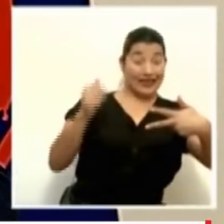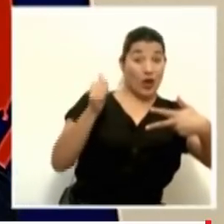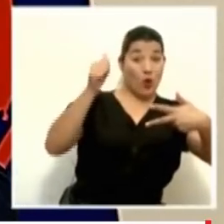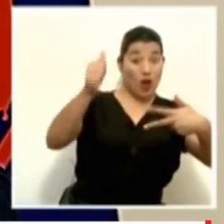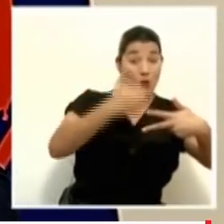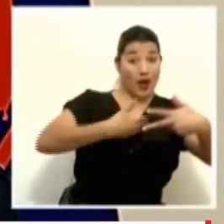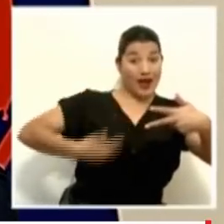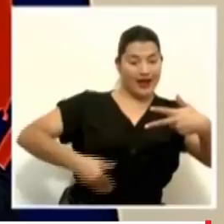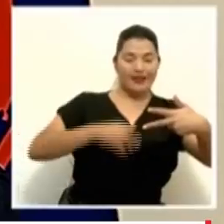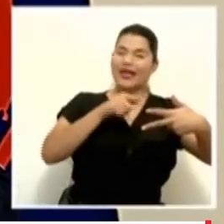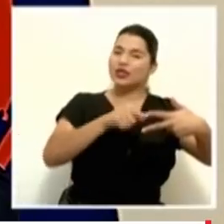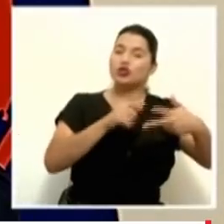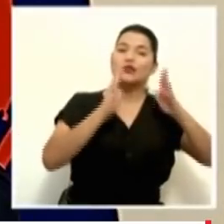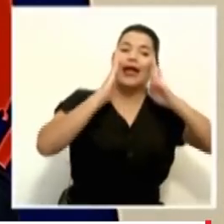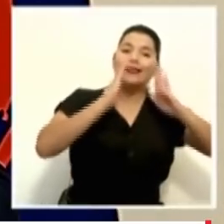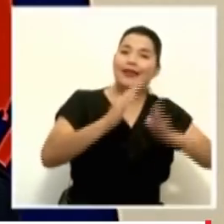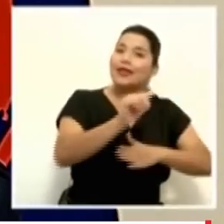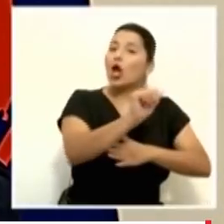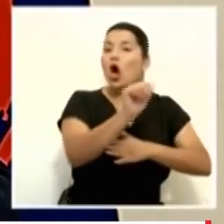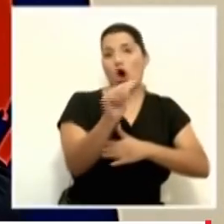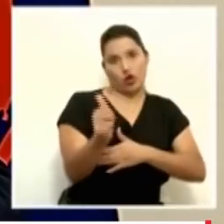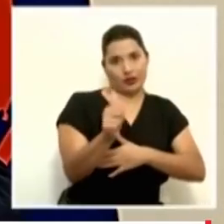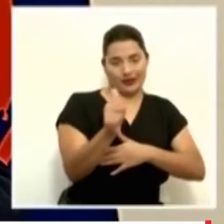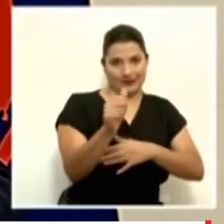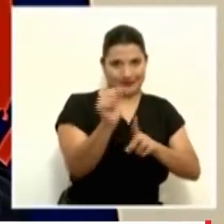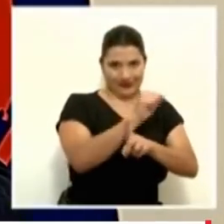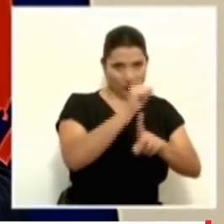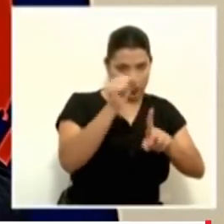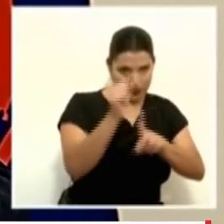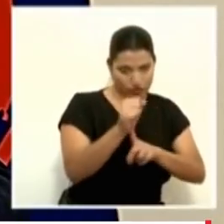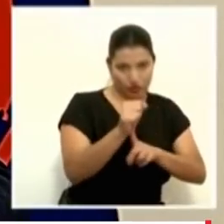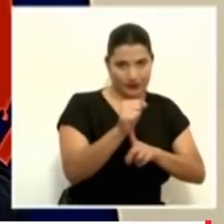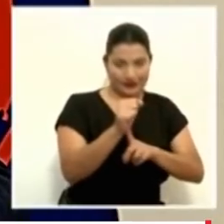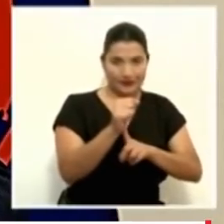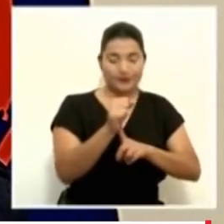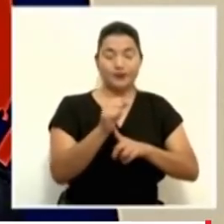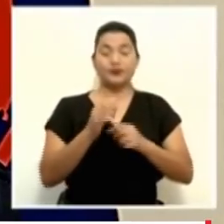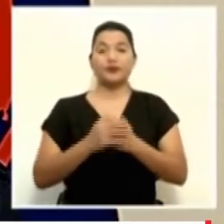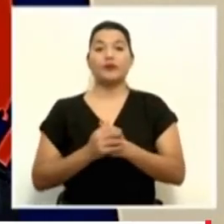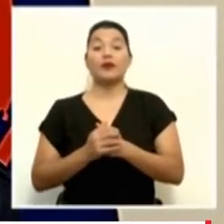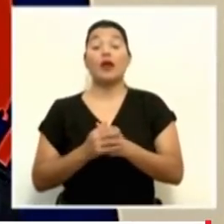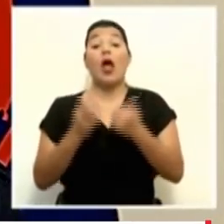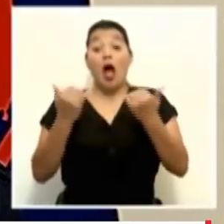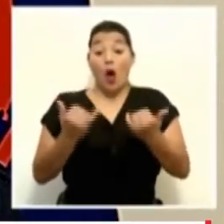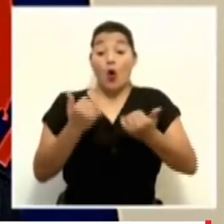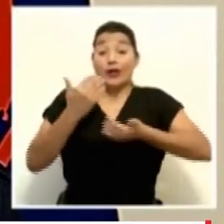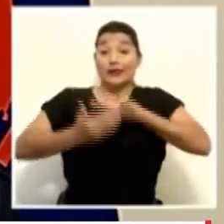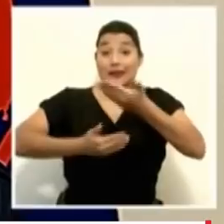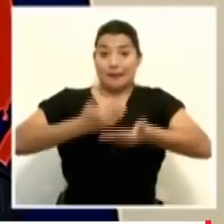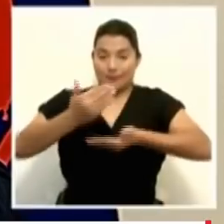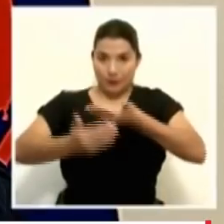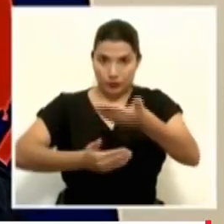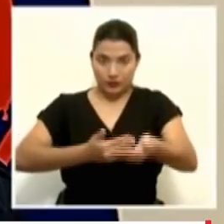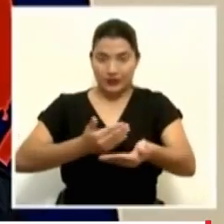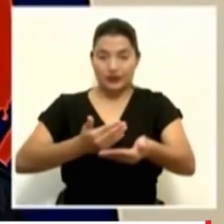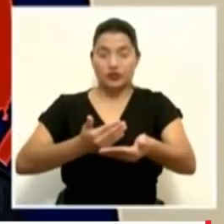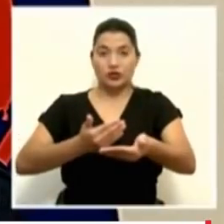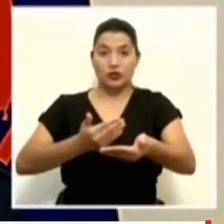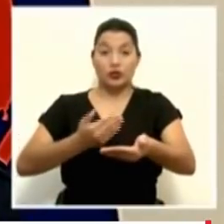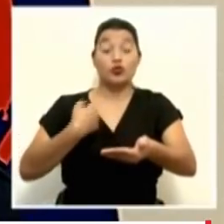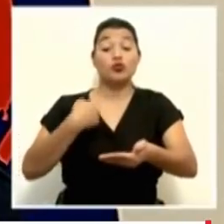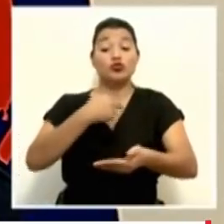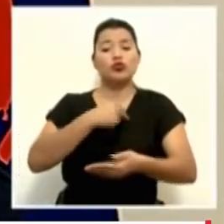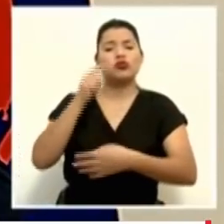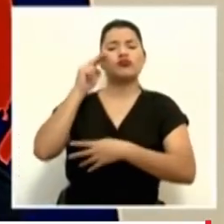en los hospitales nacionales y eventualmente en otros hospitales en diferentes etapas que tenemos visualizados para